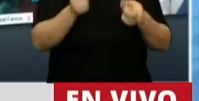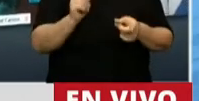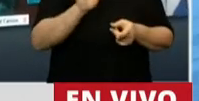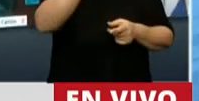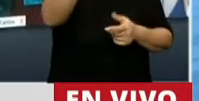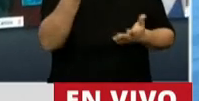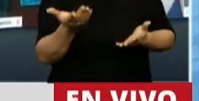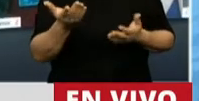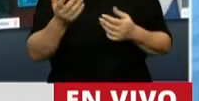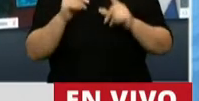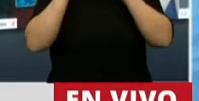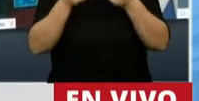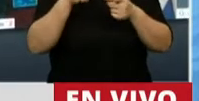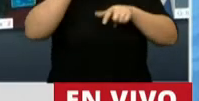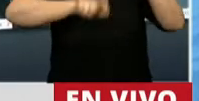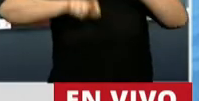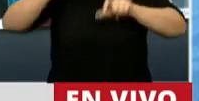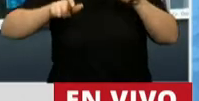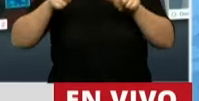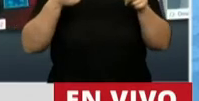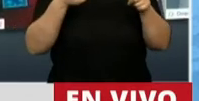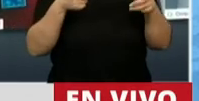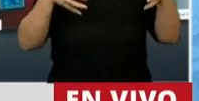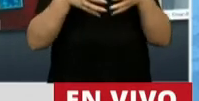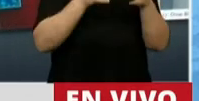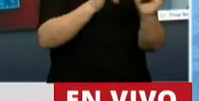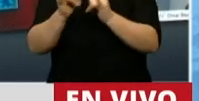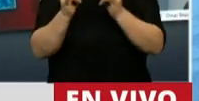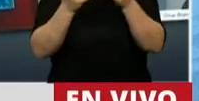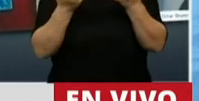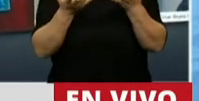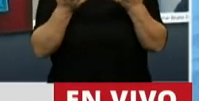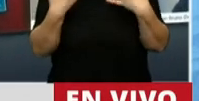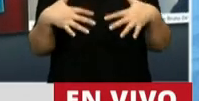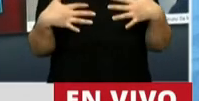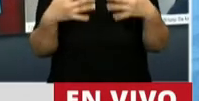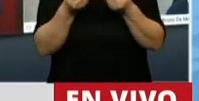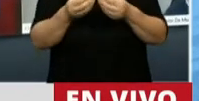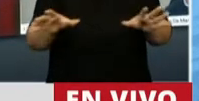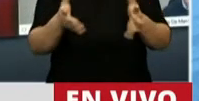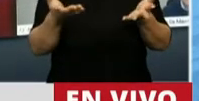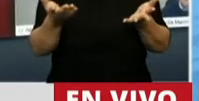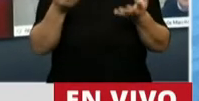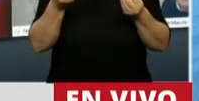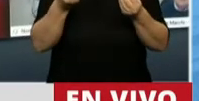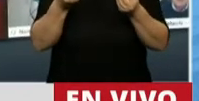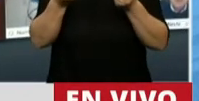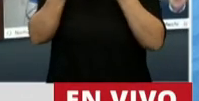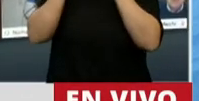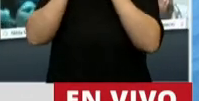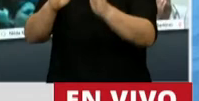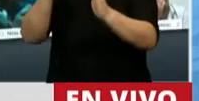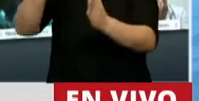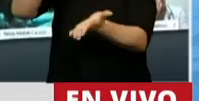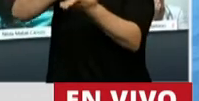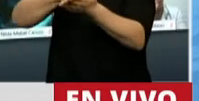también de muchos sellos, de muchas generaciones, no está porque se perdió en servicios de la deuda. Tomar deuda